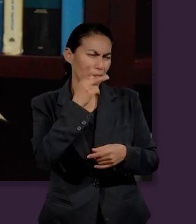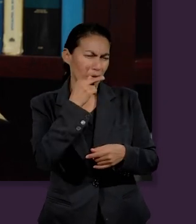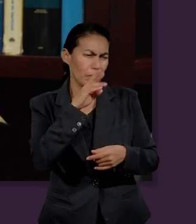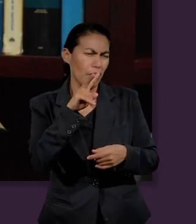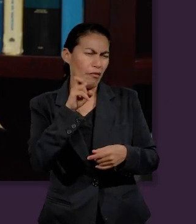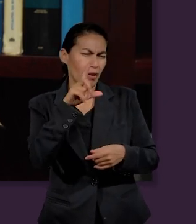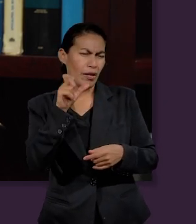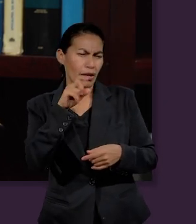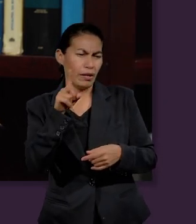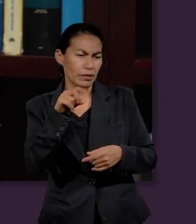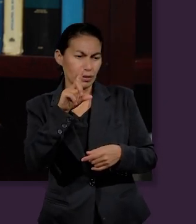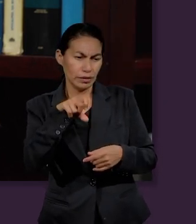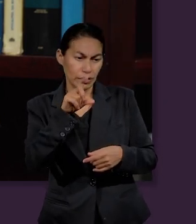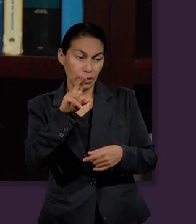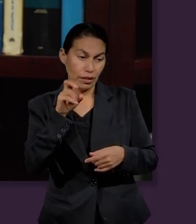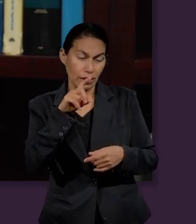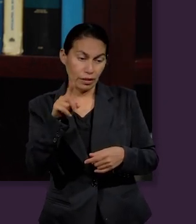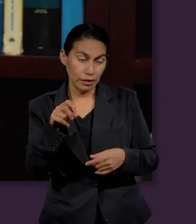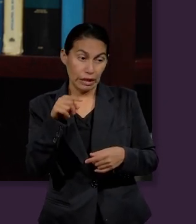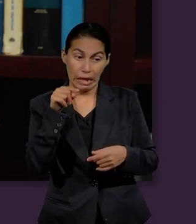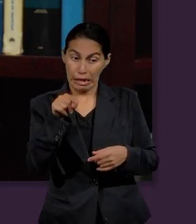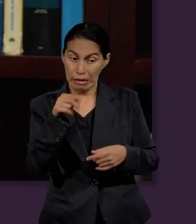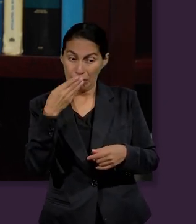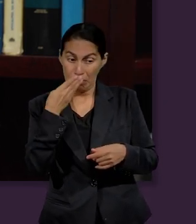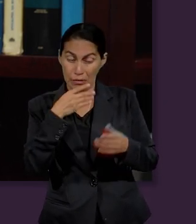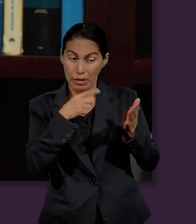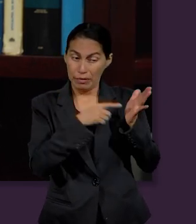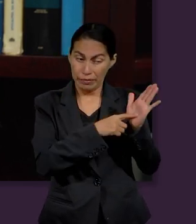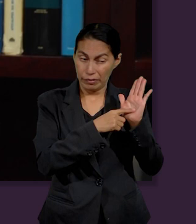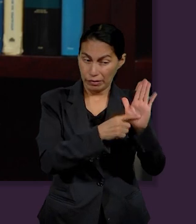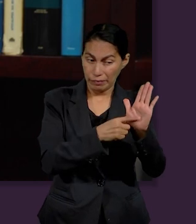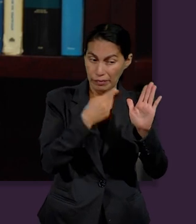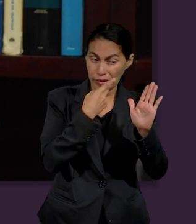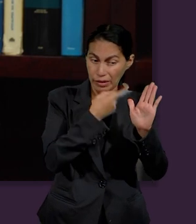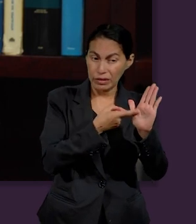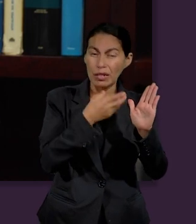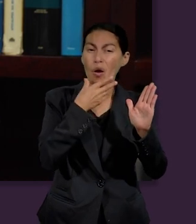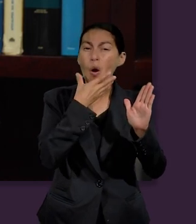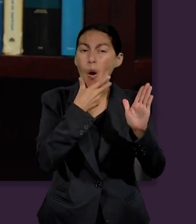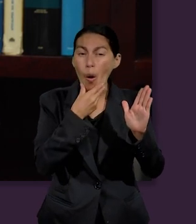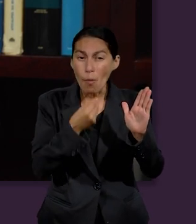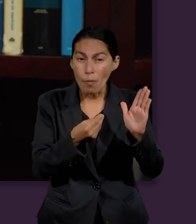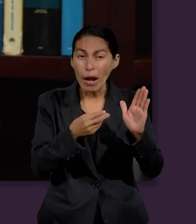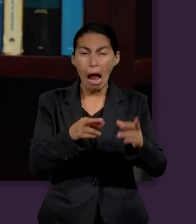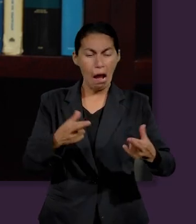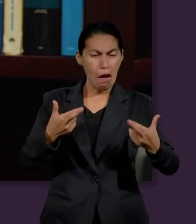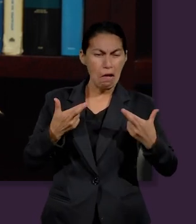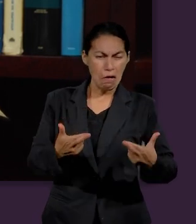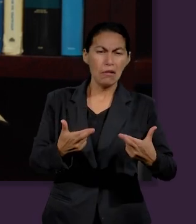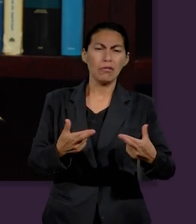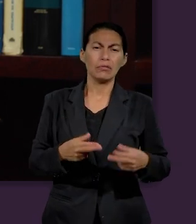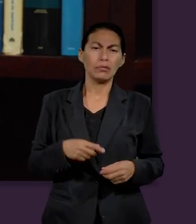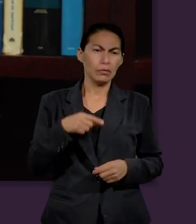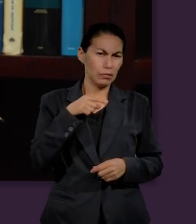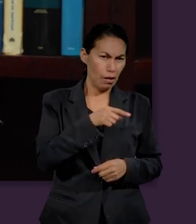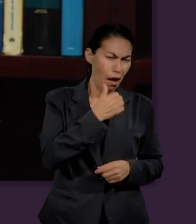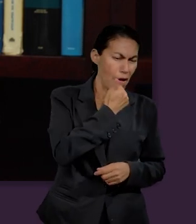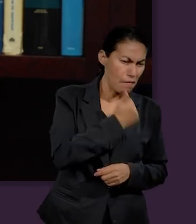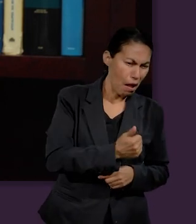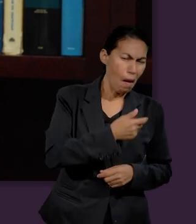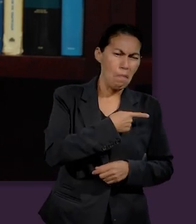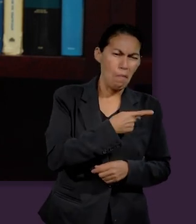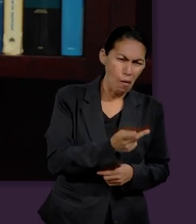Velázquez, es que el pasaje nos habla de un hombre que fue rico. No estamos hablando de alguien que pasó pruebas,